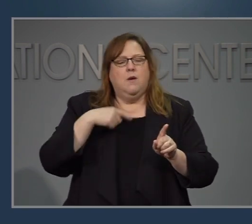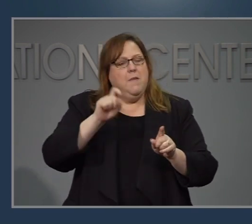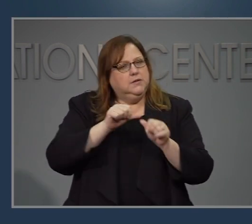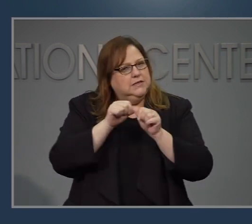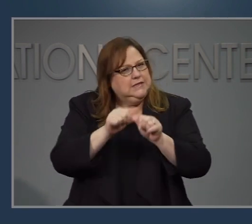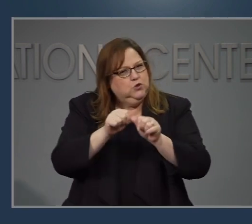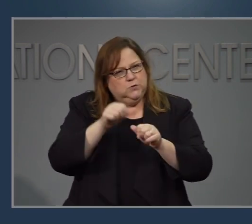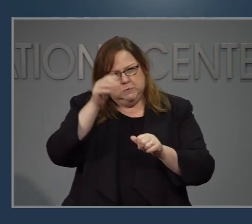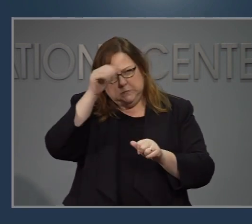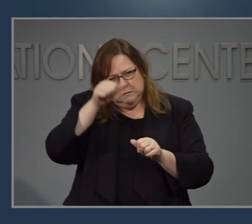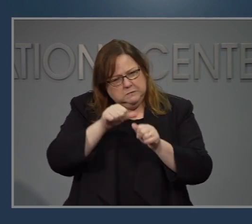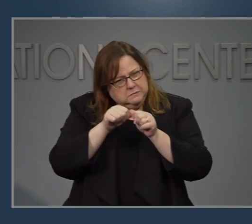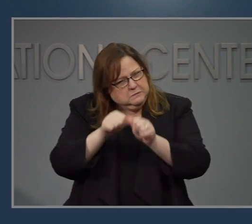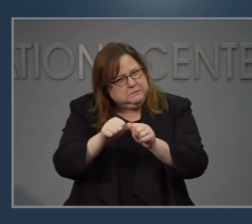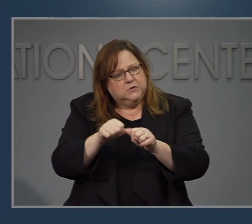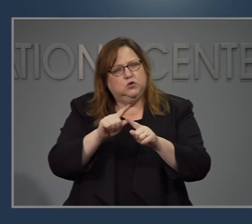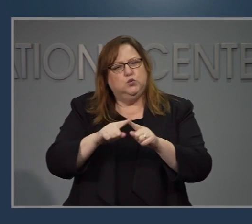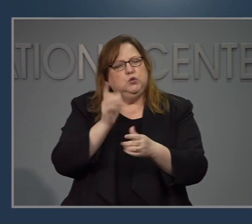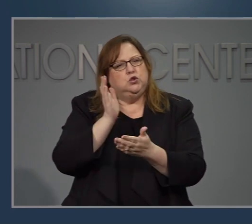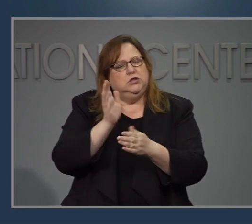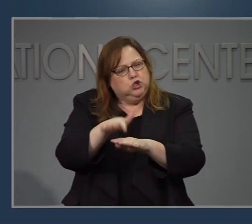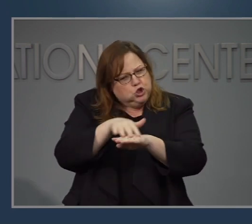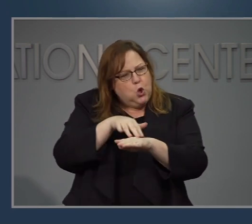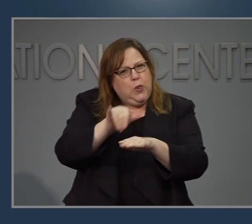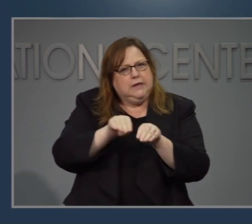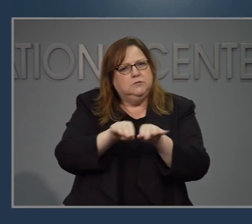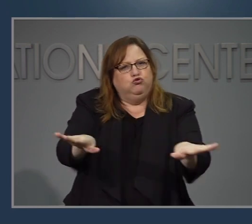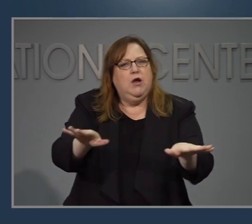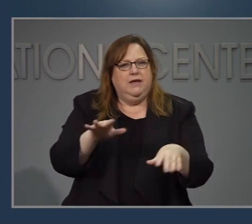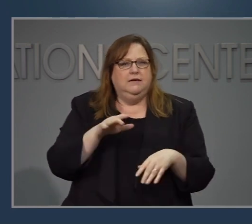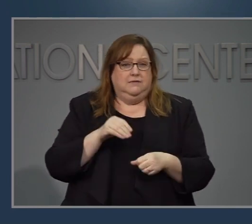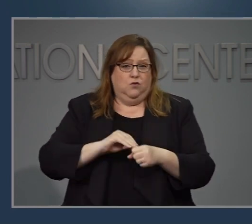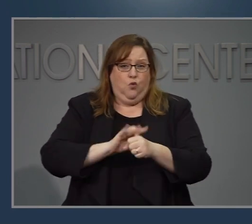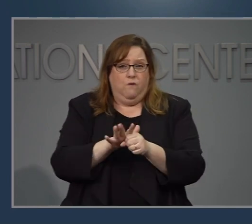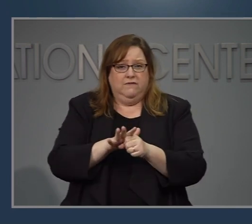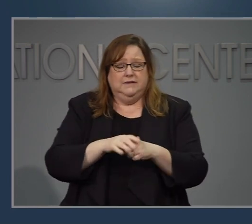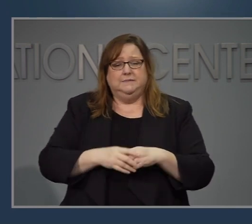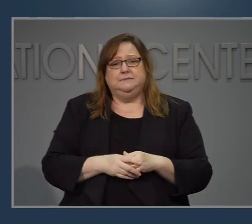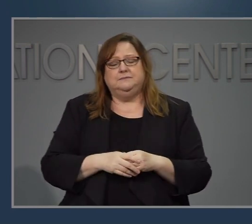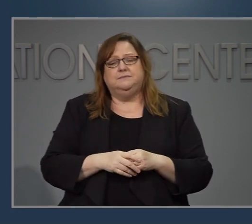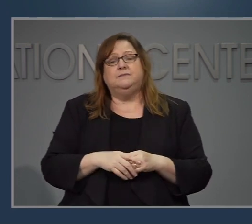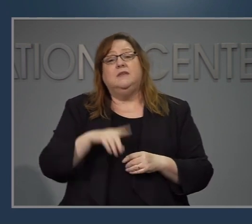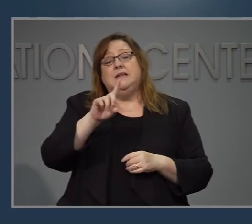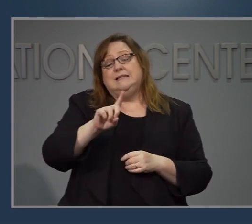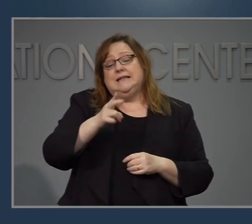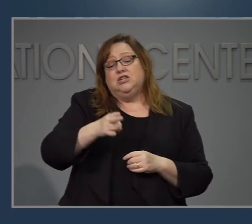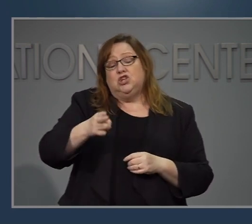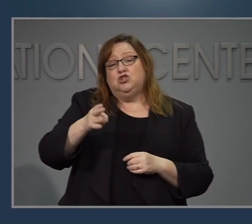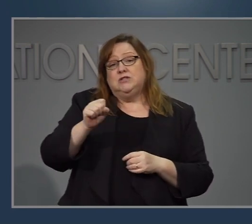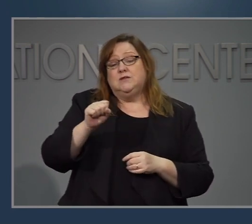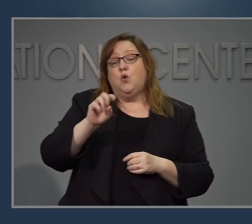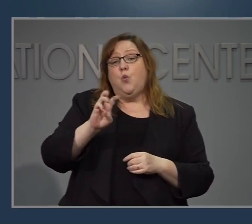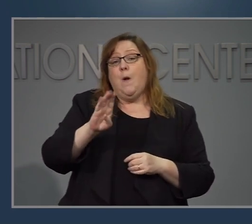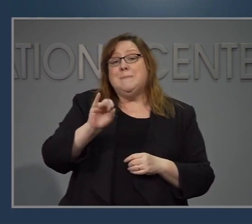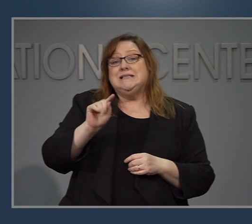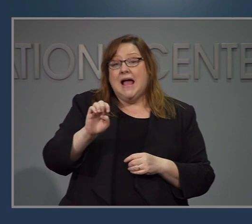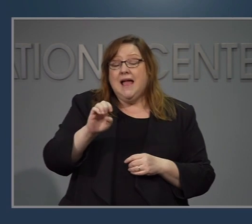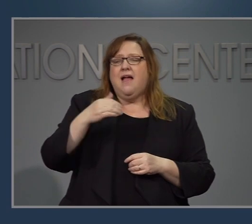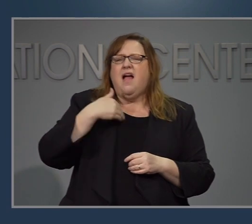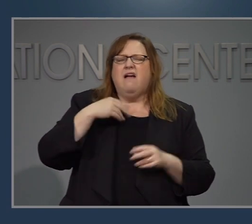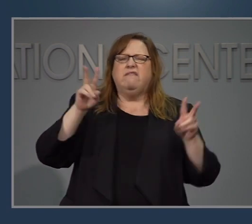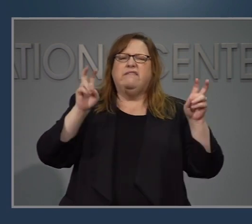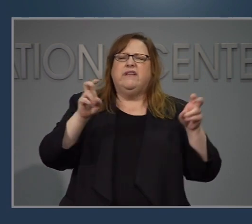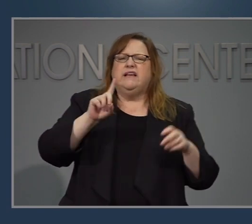quiero yo concluir que también nuestro equipo tiene tiene un portal actualizado de COVID diecinueve en la página